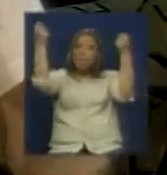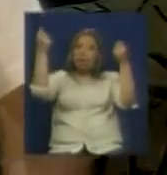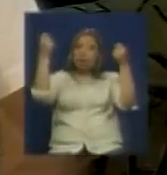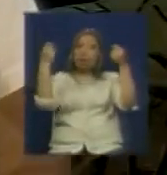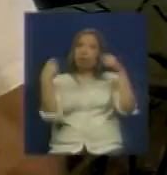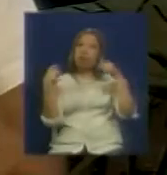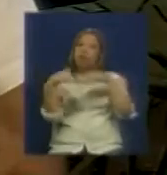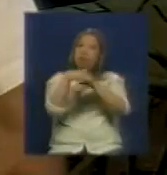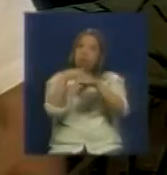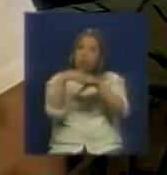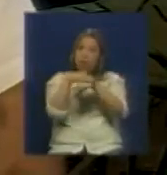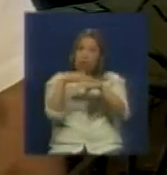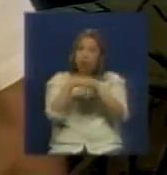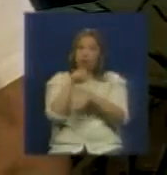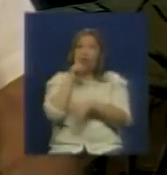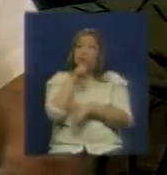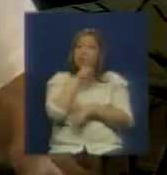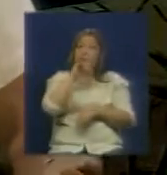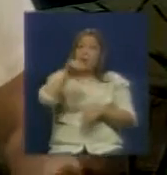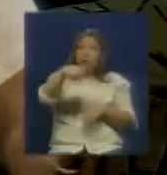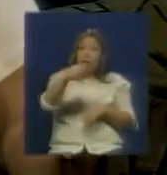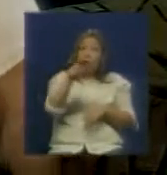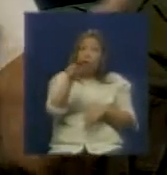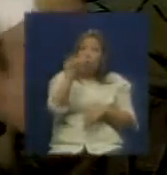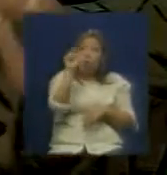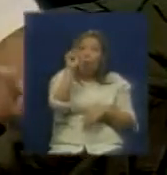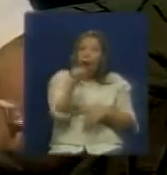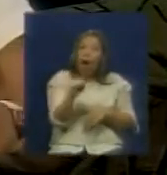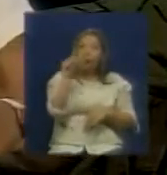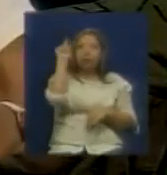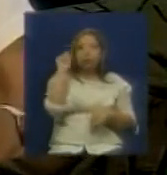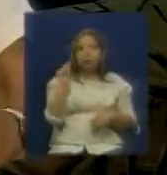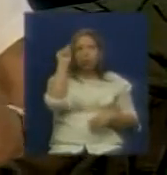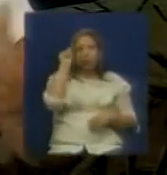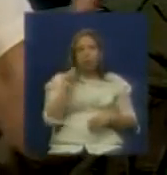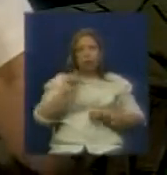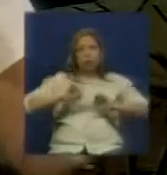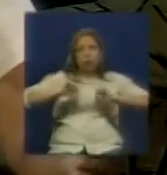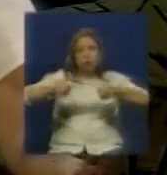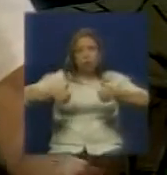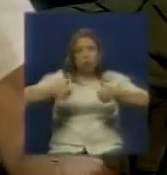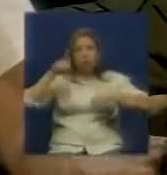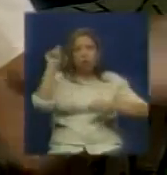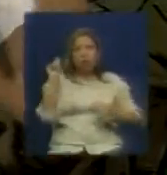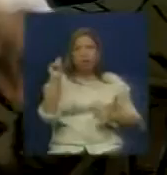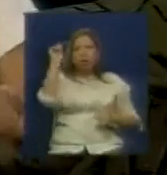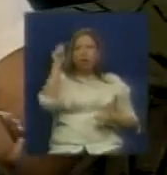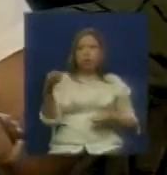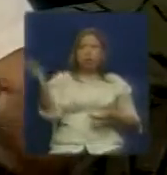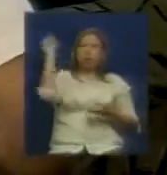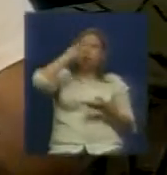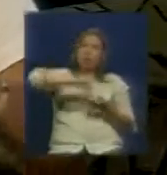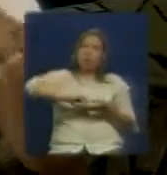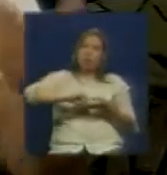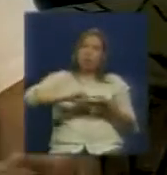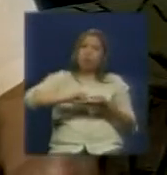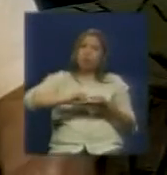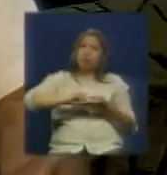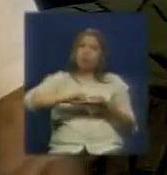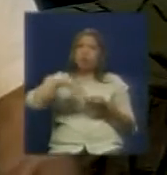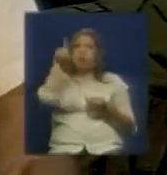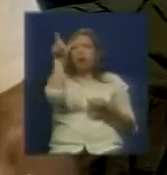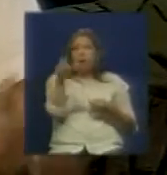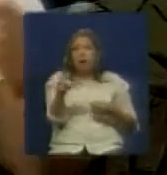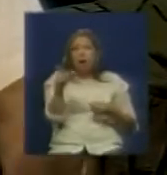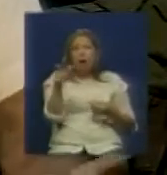con el caso del diputado Juan Contreras entonces vienen salimos de unas elecciones con el diputado y vienen y nos imponen a una